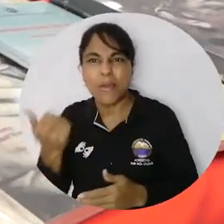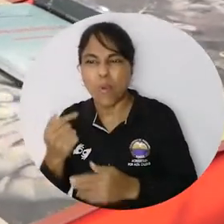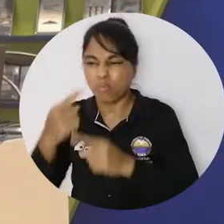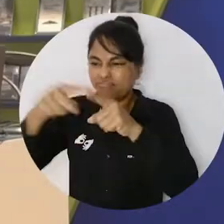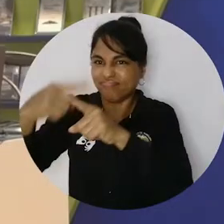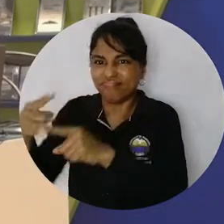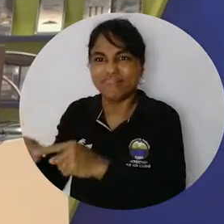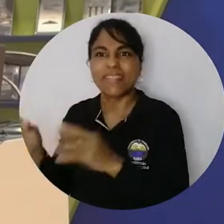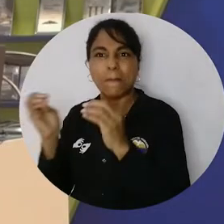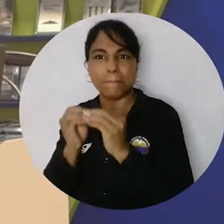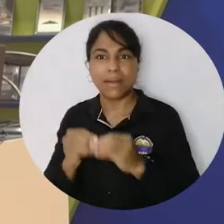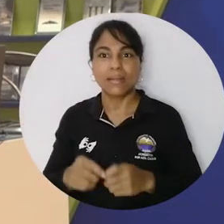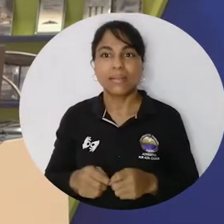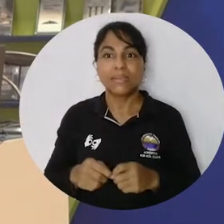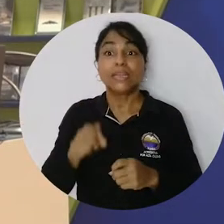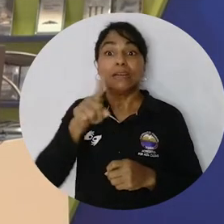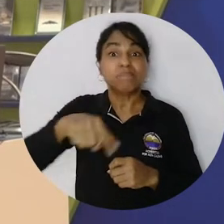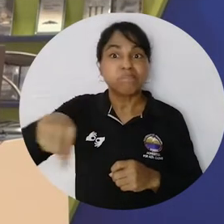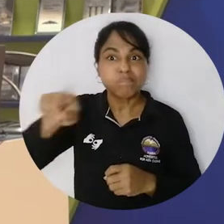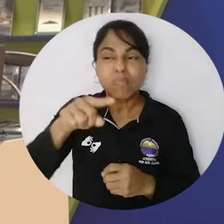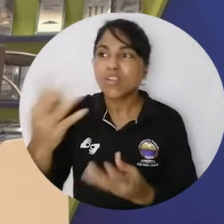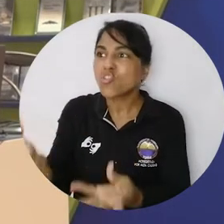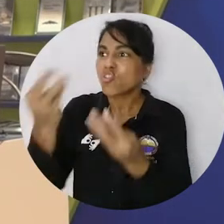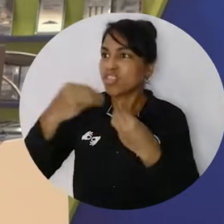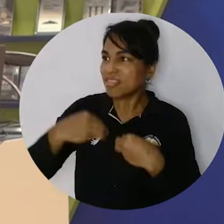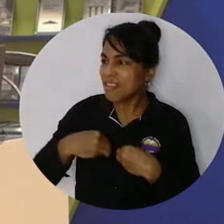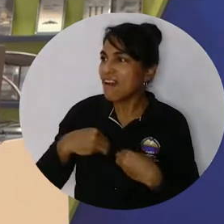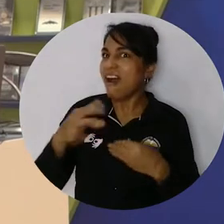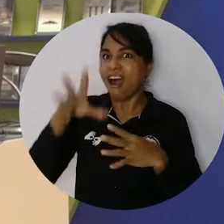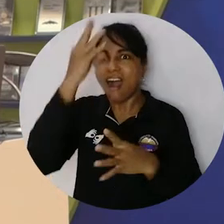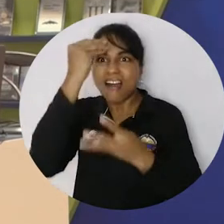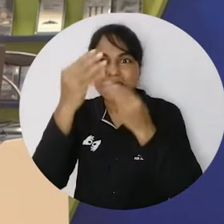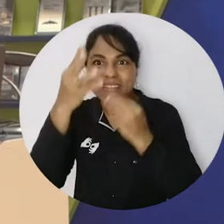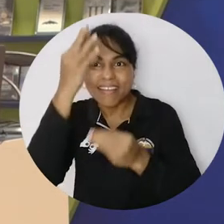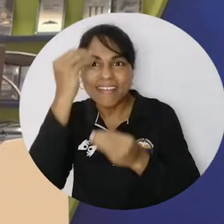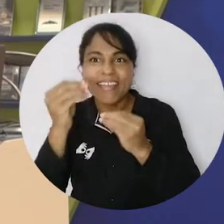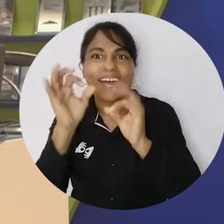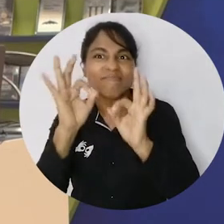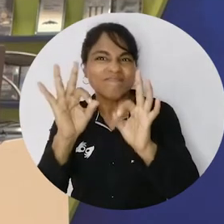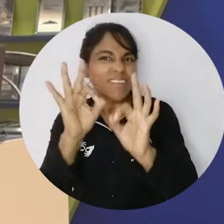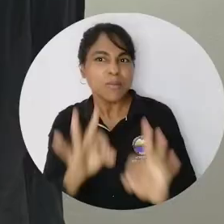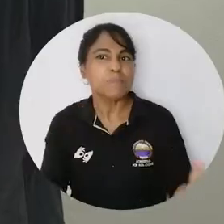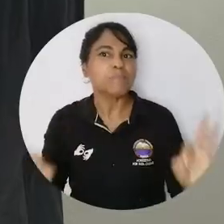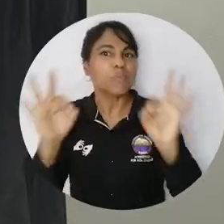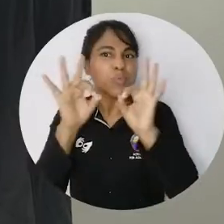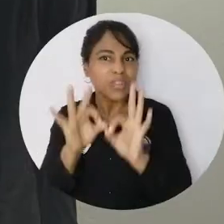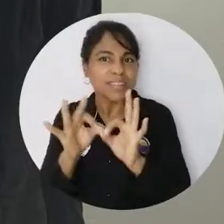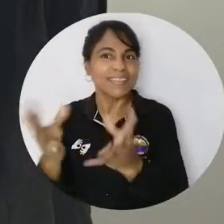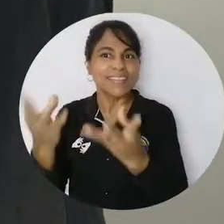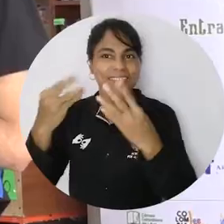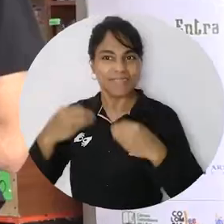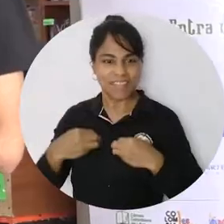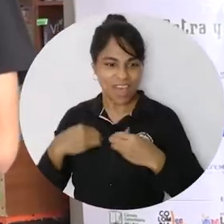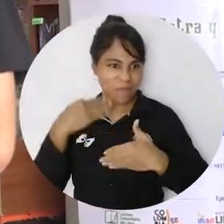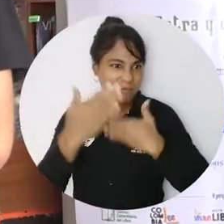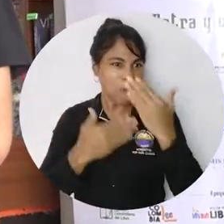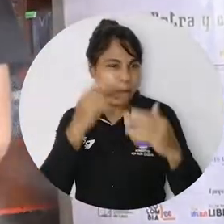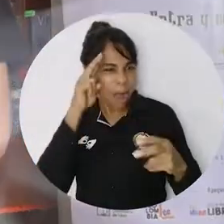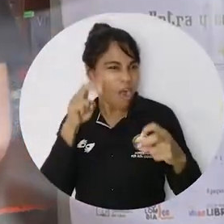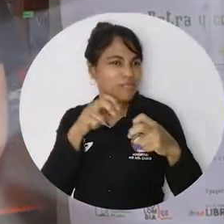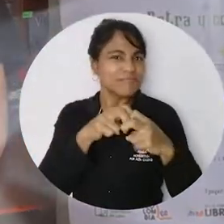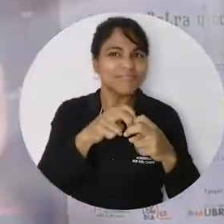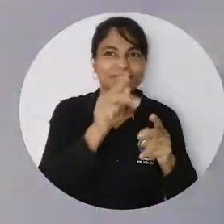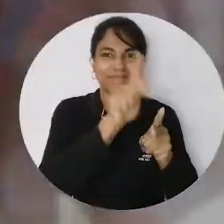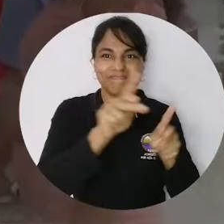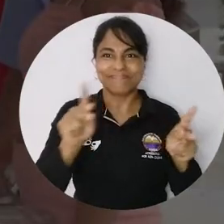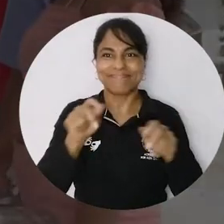de productos. Cada evento de estos nos deja enseñanzas y nos deja aprendizajes muy valiosos que son importantes a la hora de poder conectar con